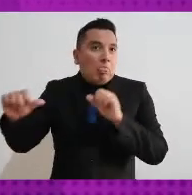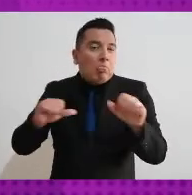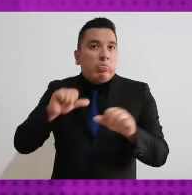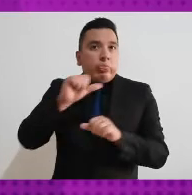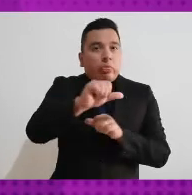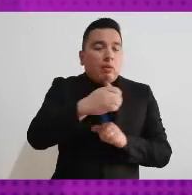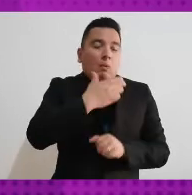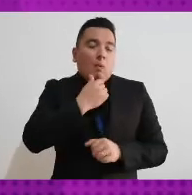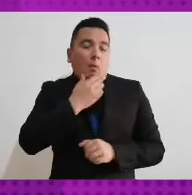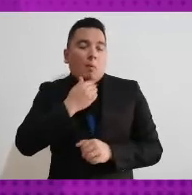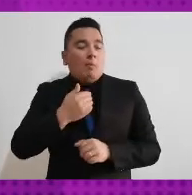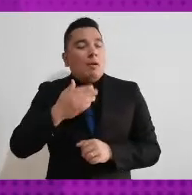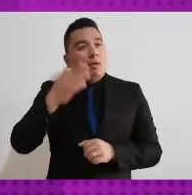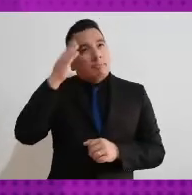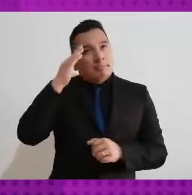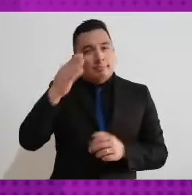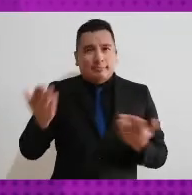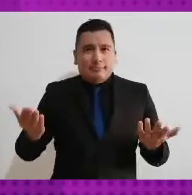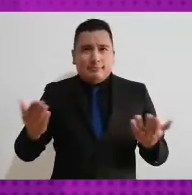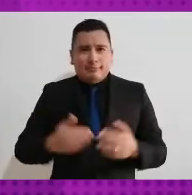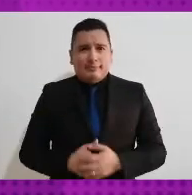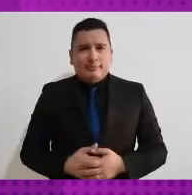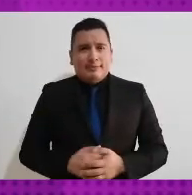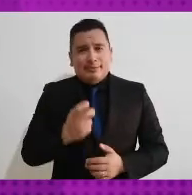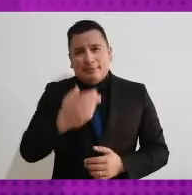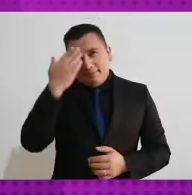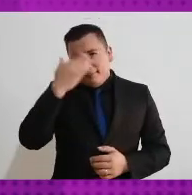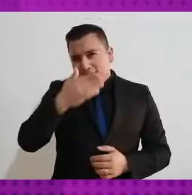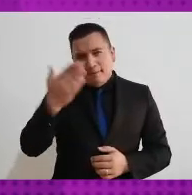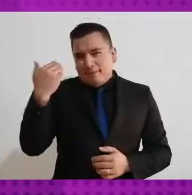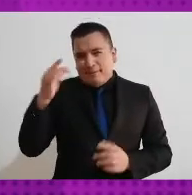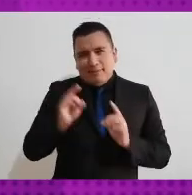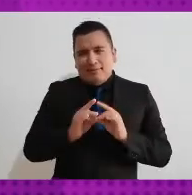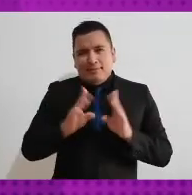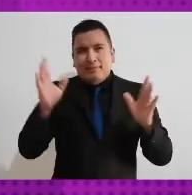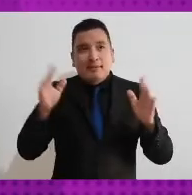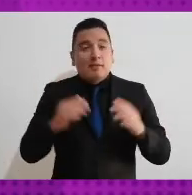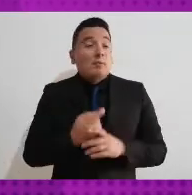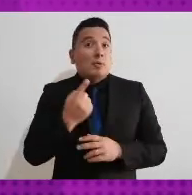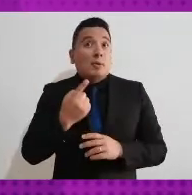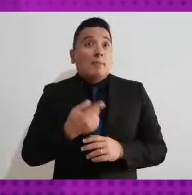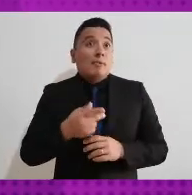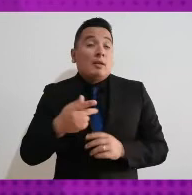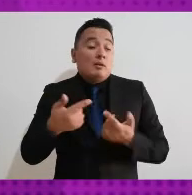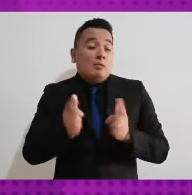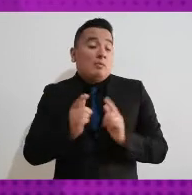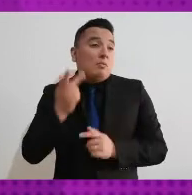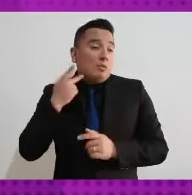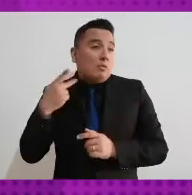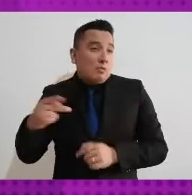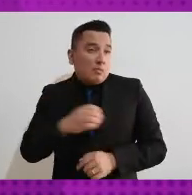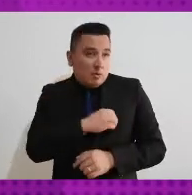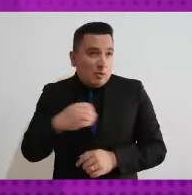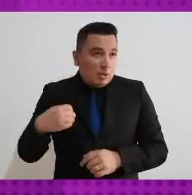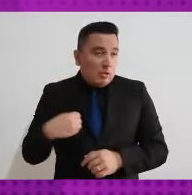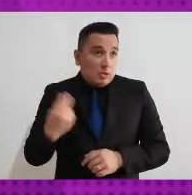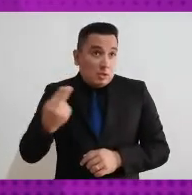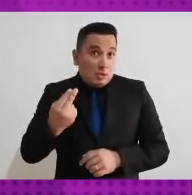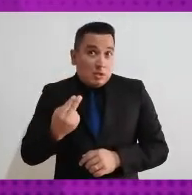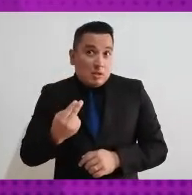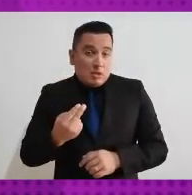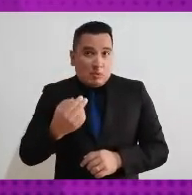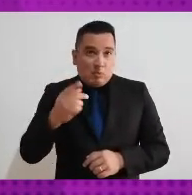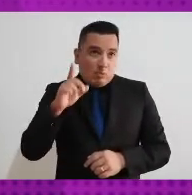con el caso de las llamadas Juanitas es que, en ese momento, cuando existían las cotas de género, aparentemente los partidos políticos,